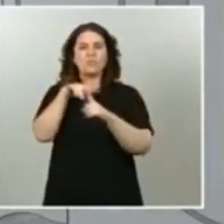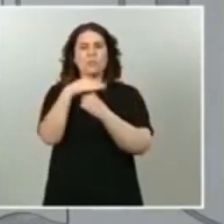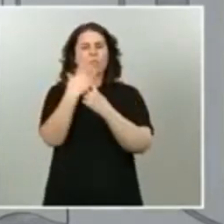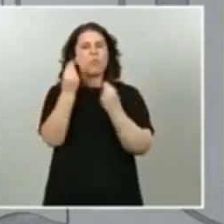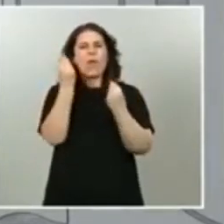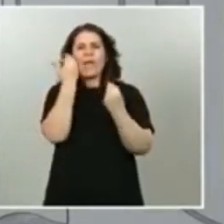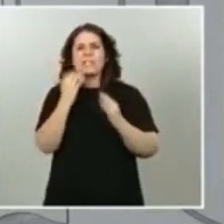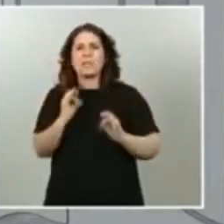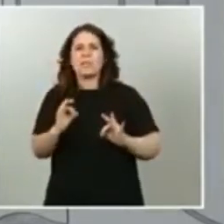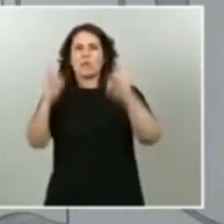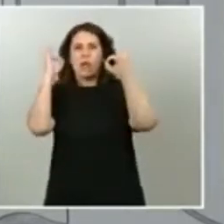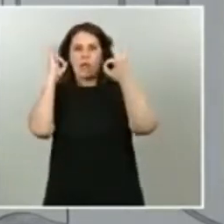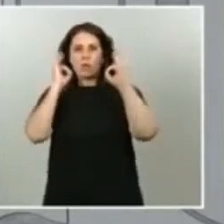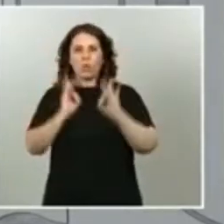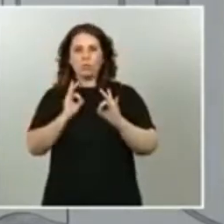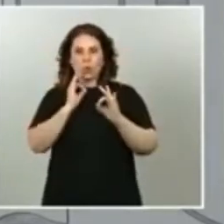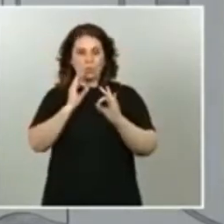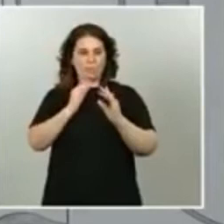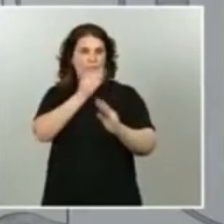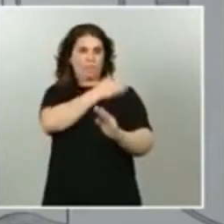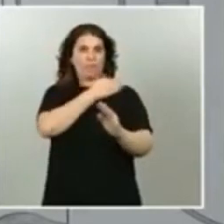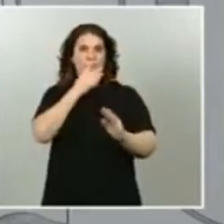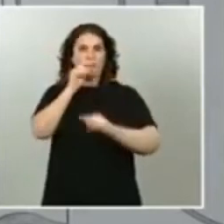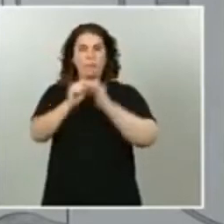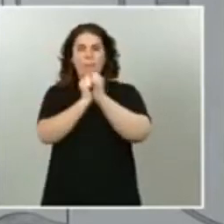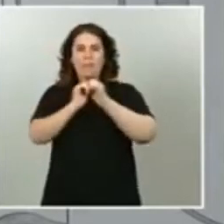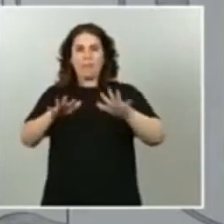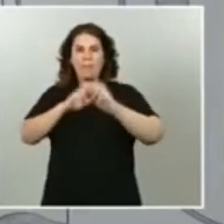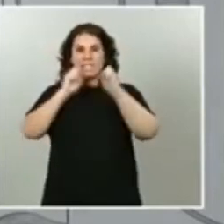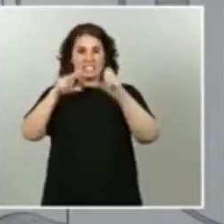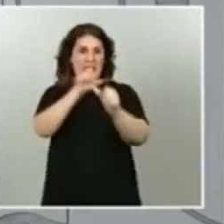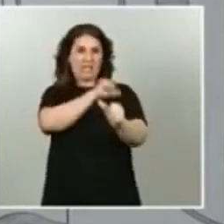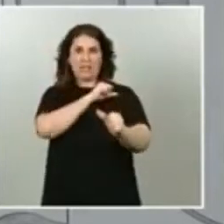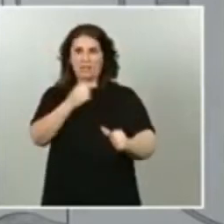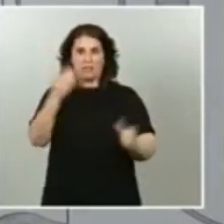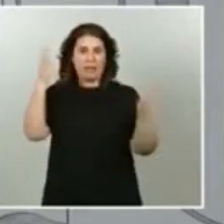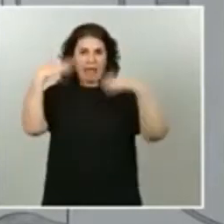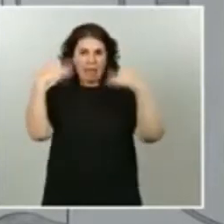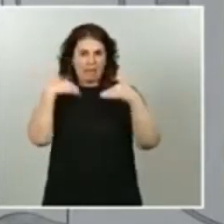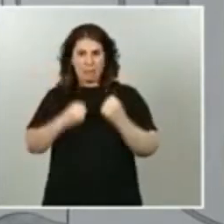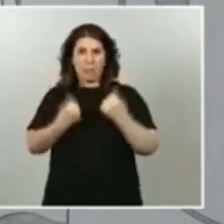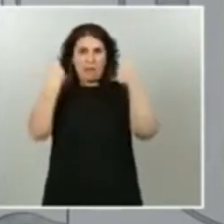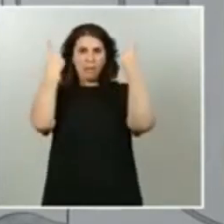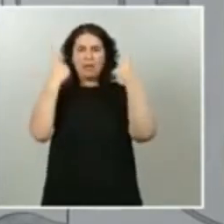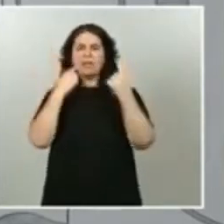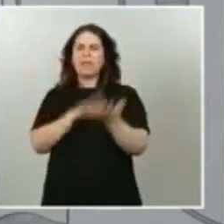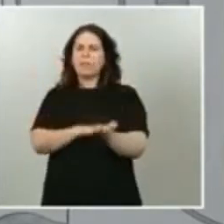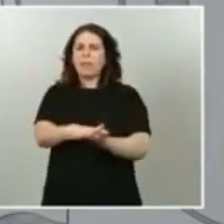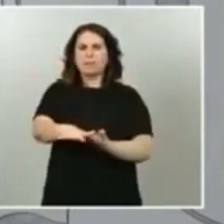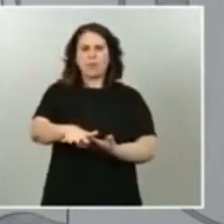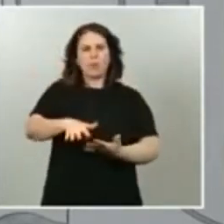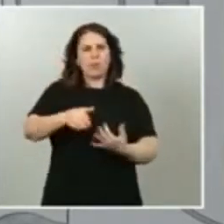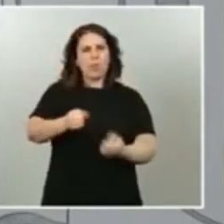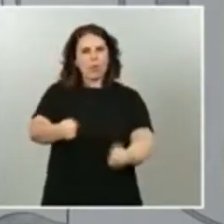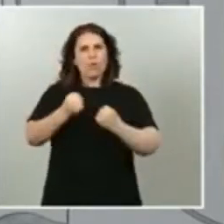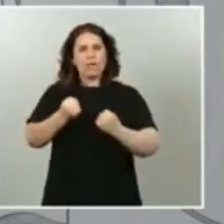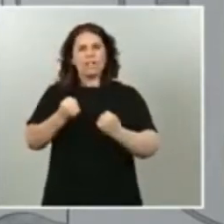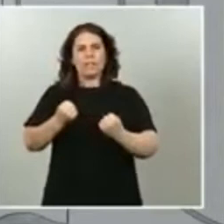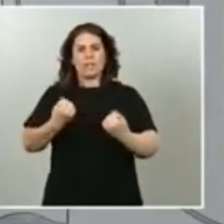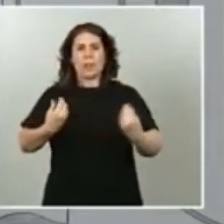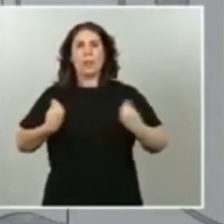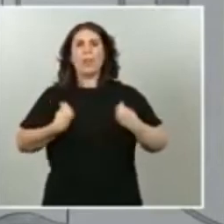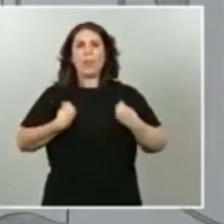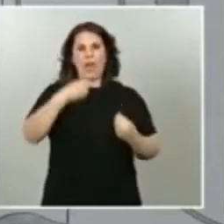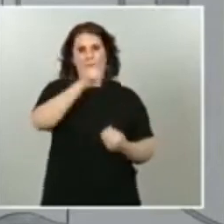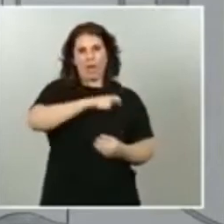pandemia que no tiene precedentes y que ha tenido un impacto muy importante en las vidas humanas, entre ellas pérdidas de